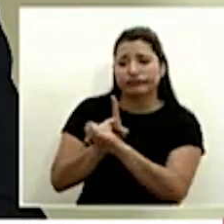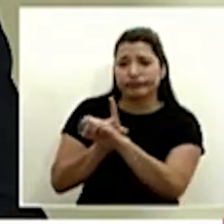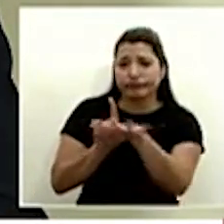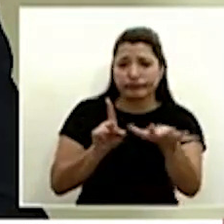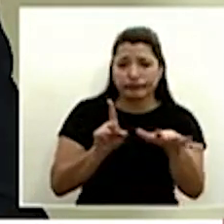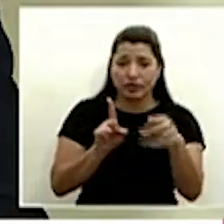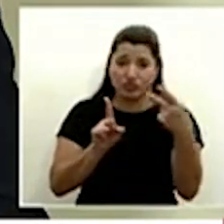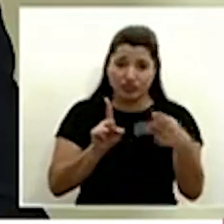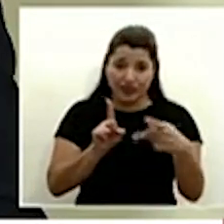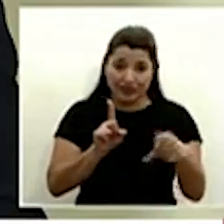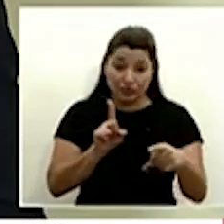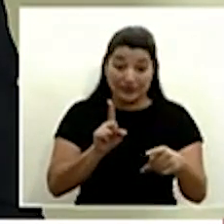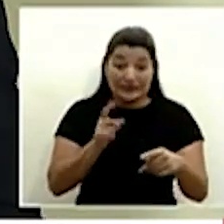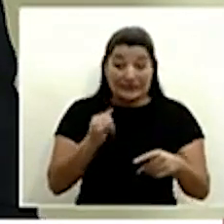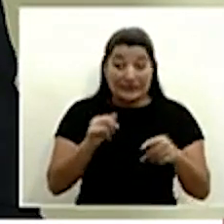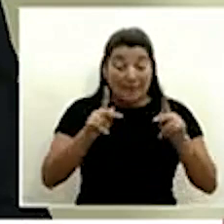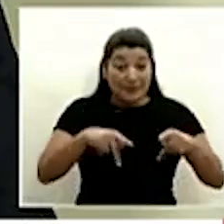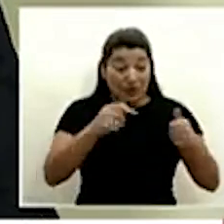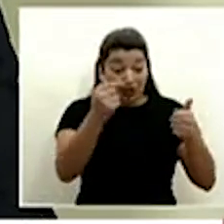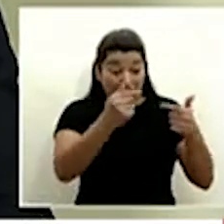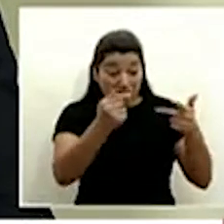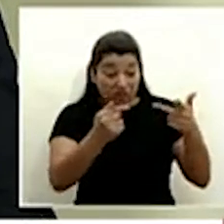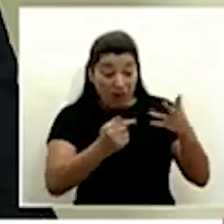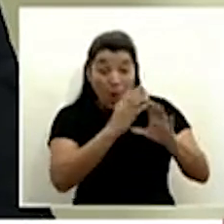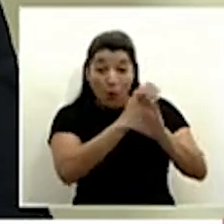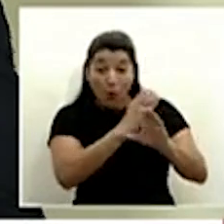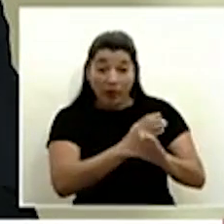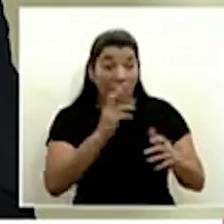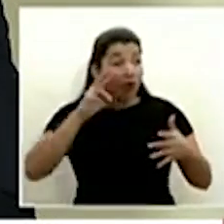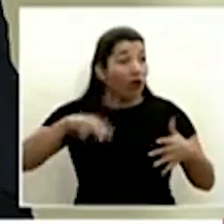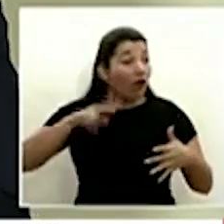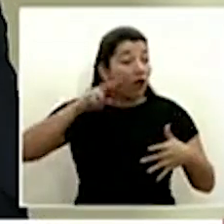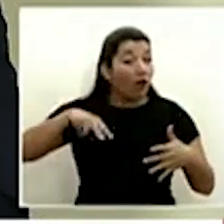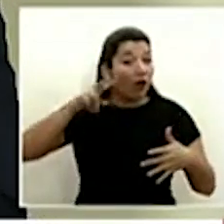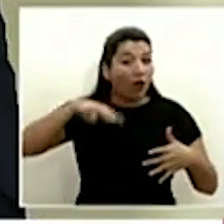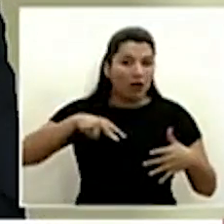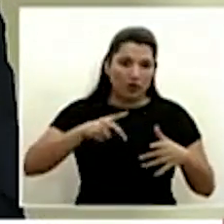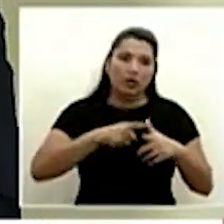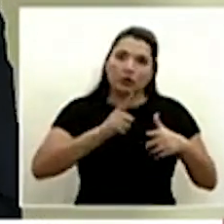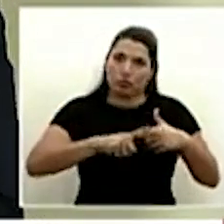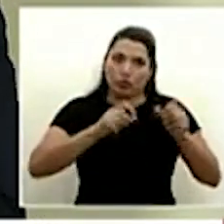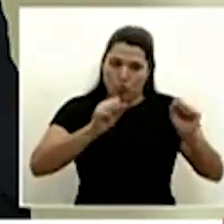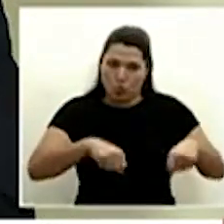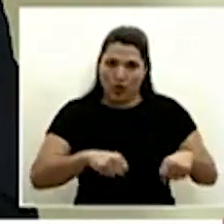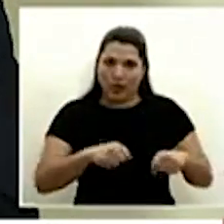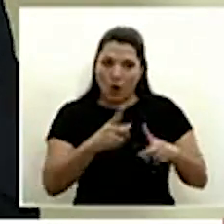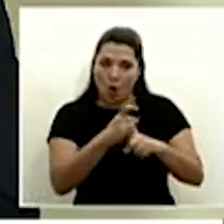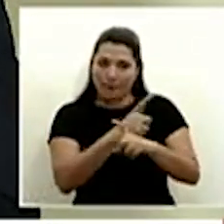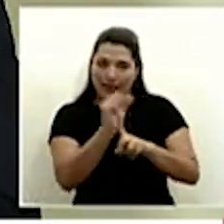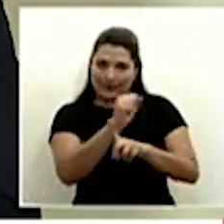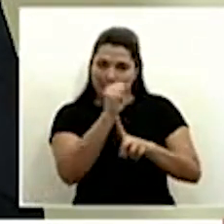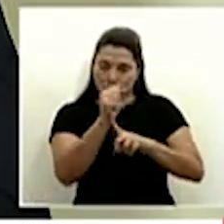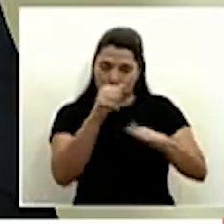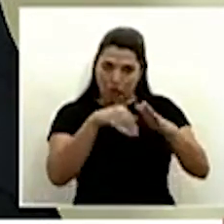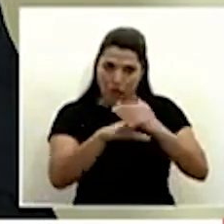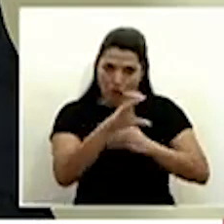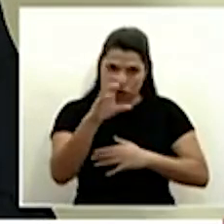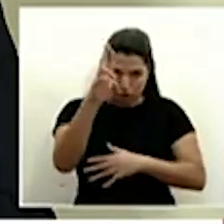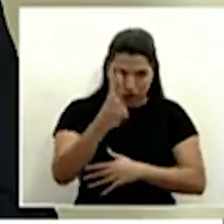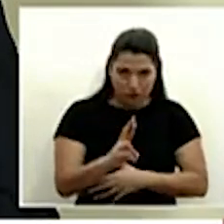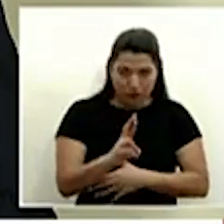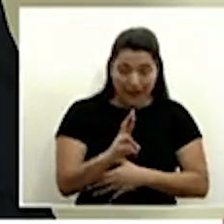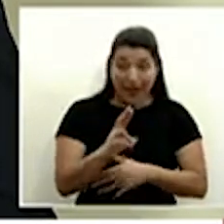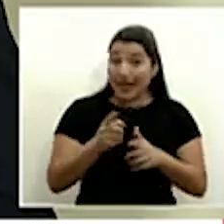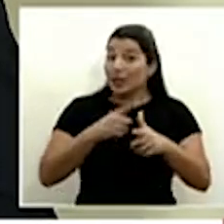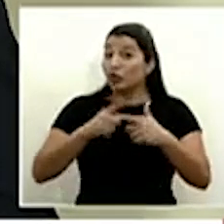hablando de que eso sí nos complicaría el escenario y eso no es solamente exclusivo del riesgo que eventualmente existe por la transmisión